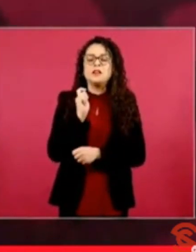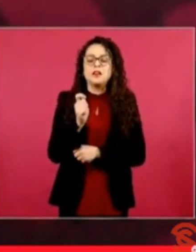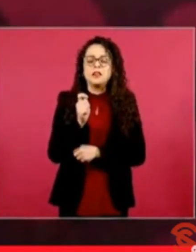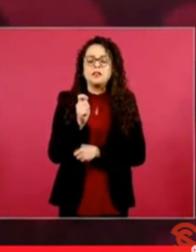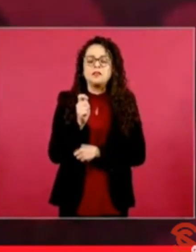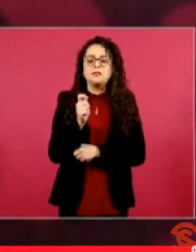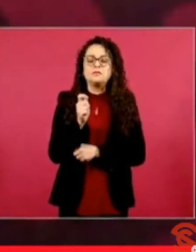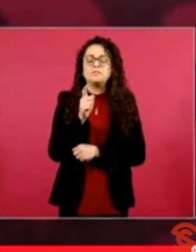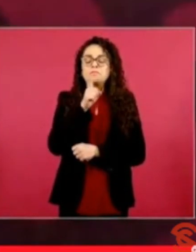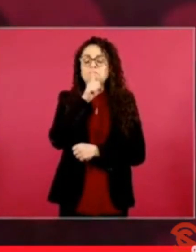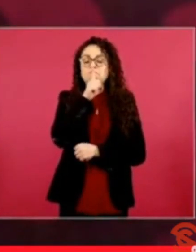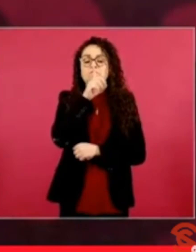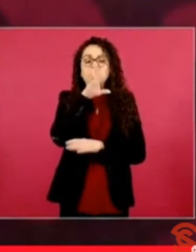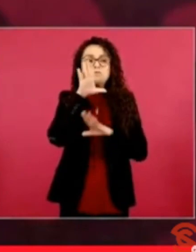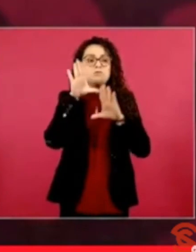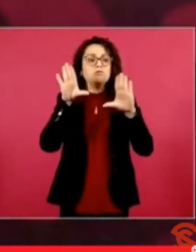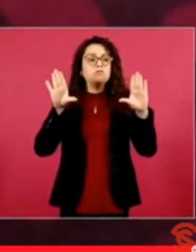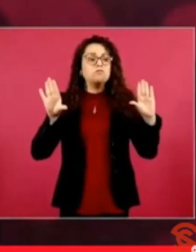inmovilismo.